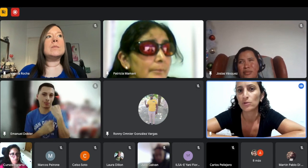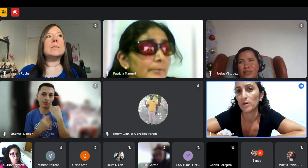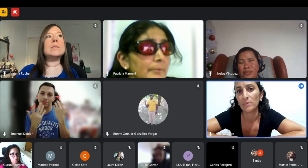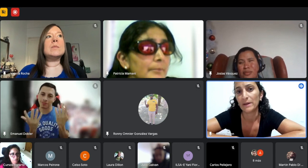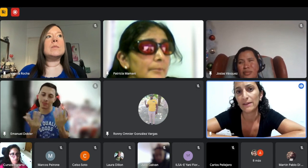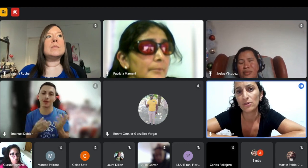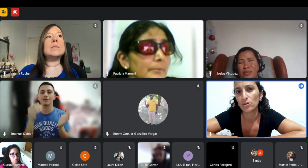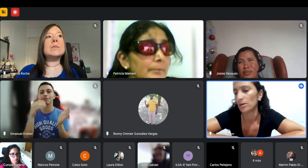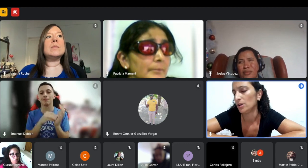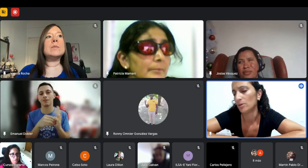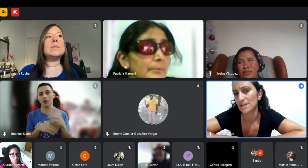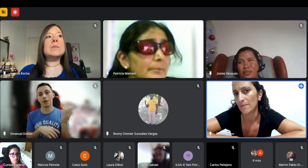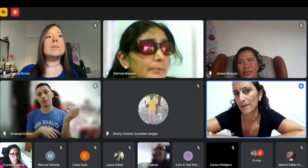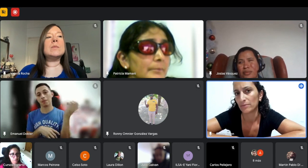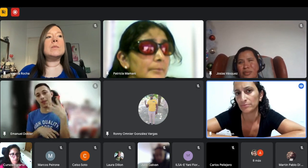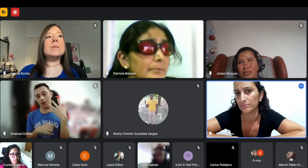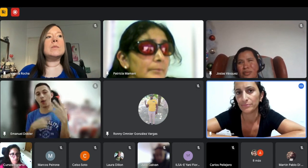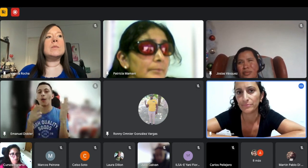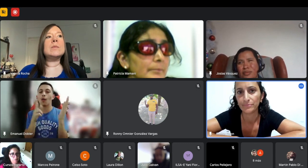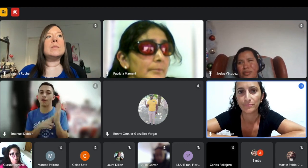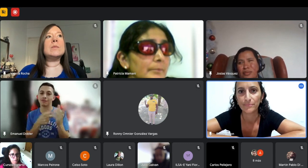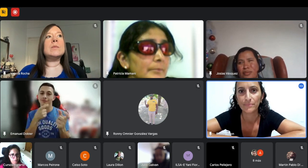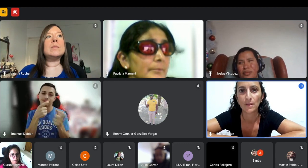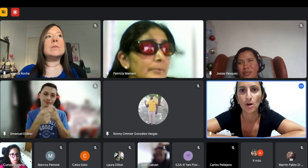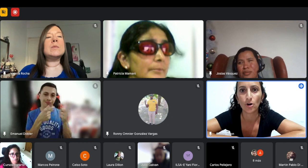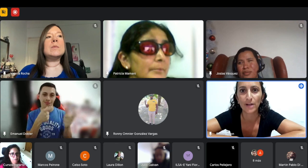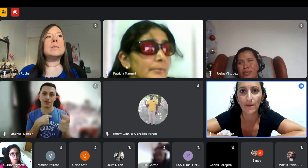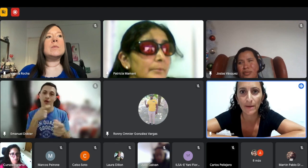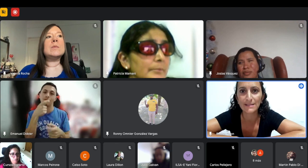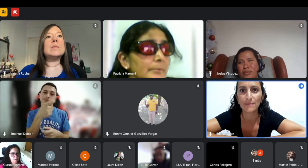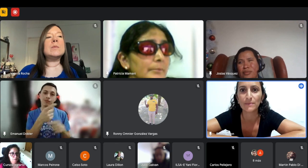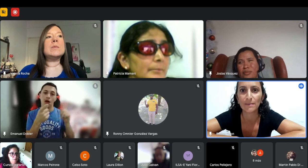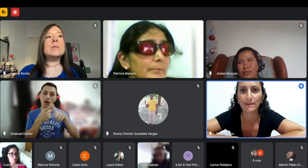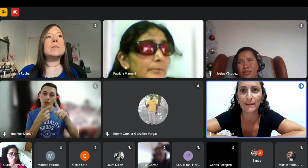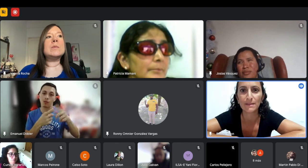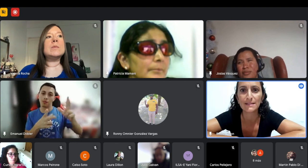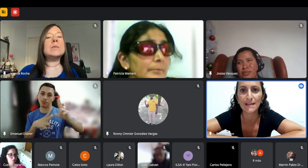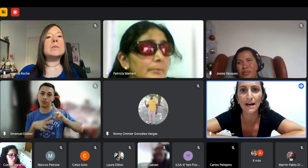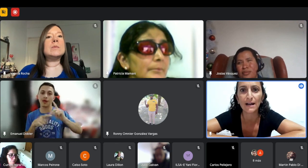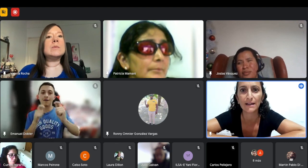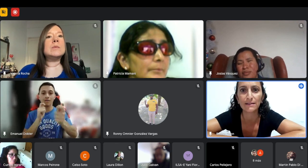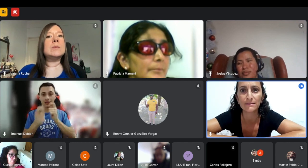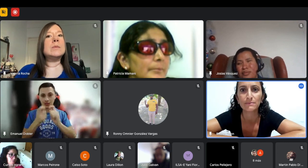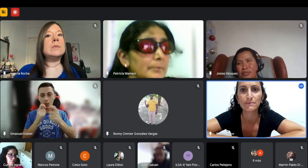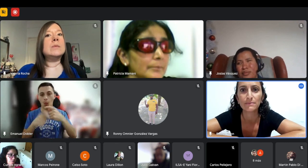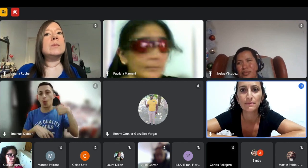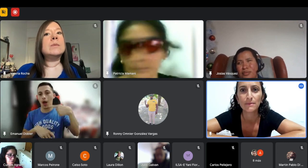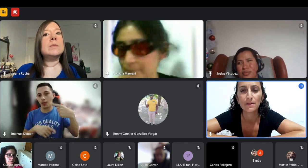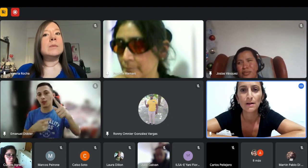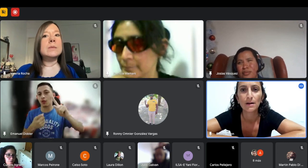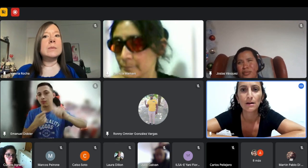estuve esperando y no me llamaron otra vez empecé a mandar mensajes